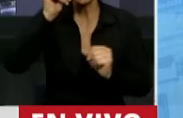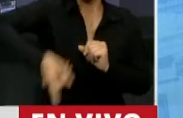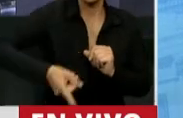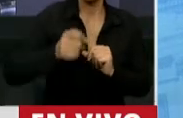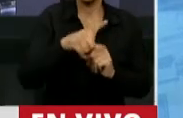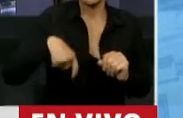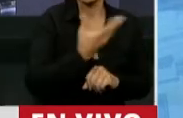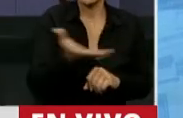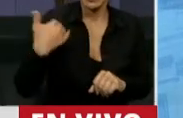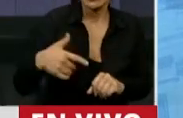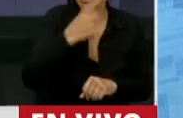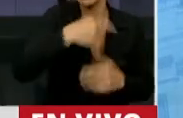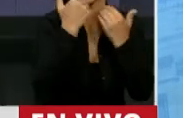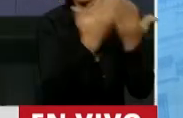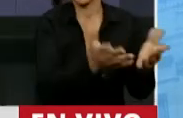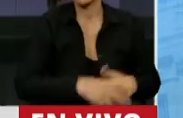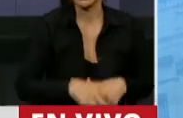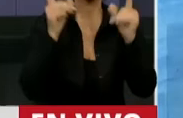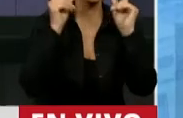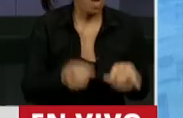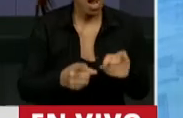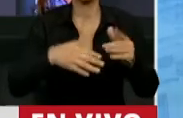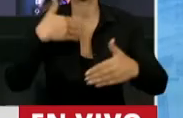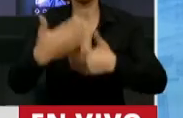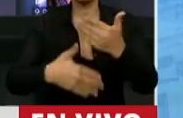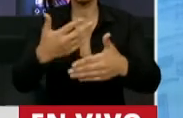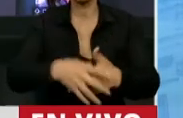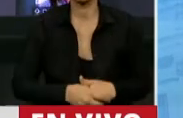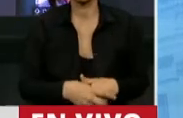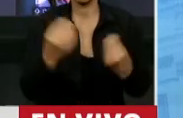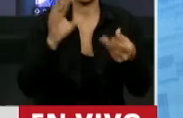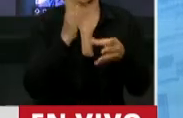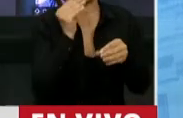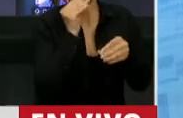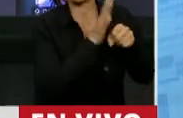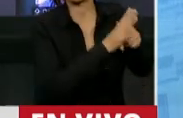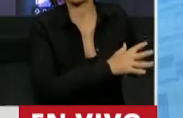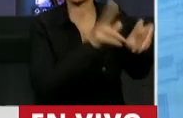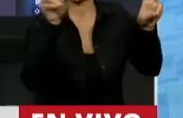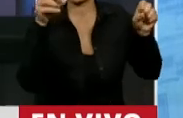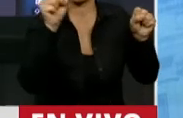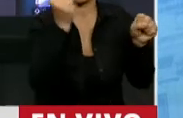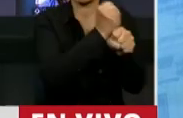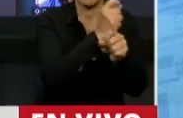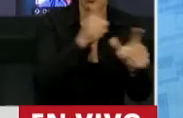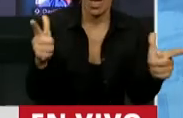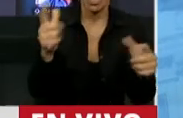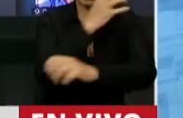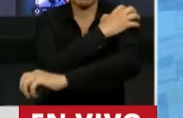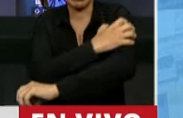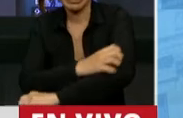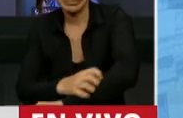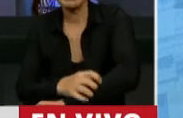sociedad argentina, no les importa, avanzan. Para tapar el desempleo, para tapar la pobreza que es el